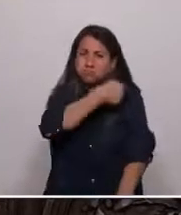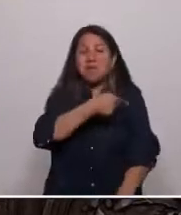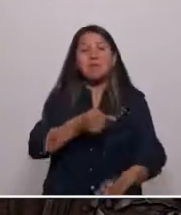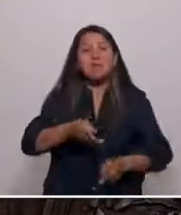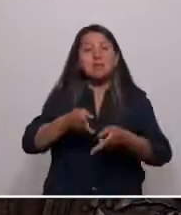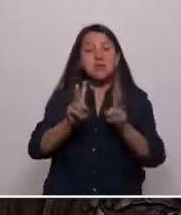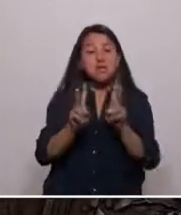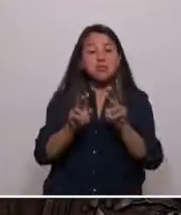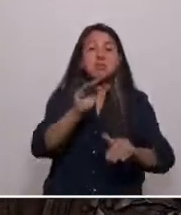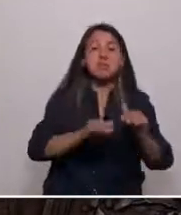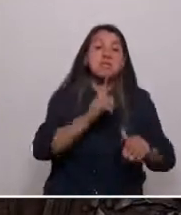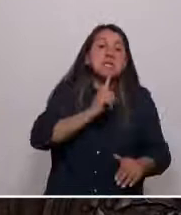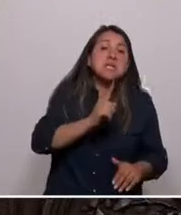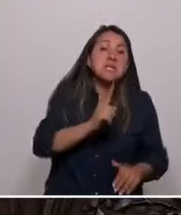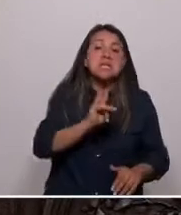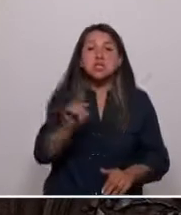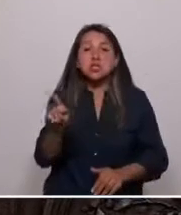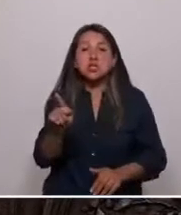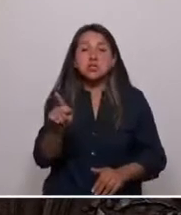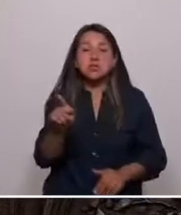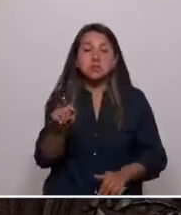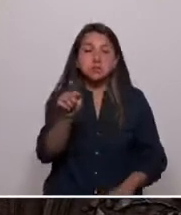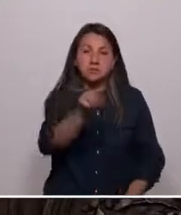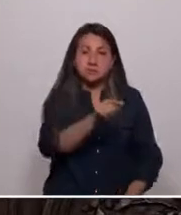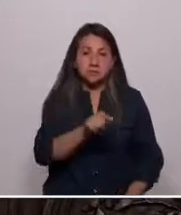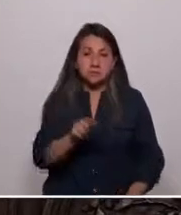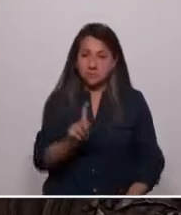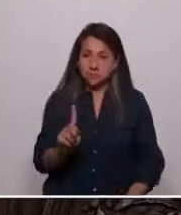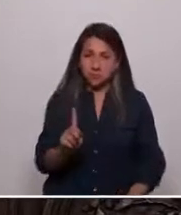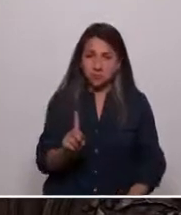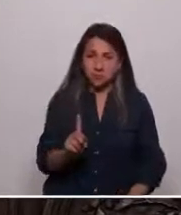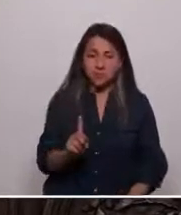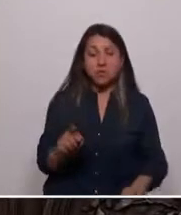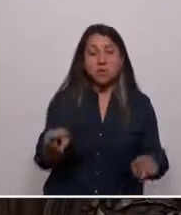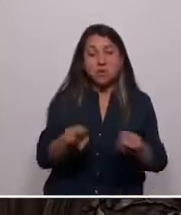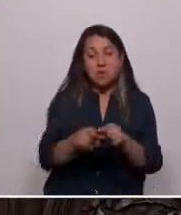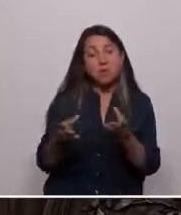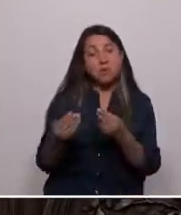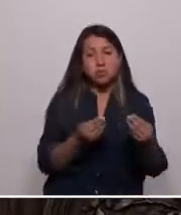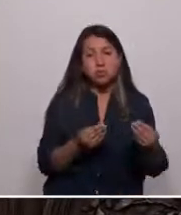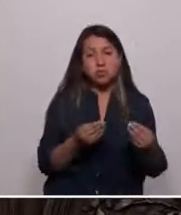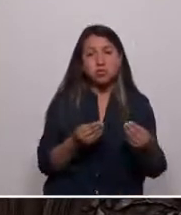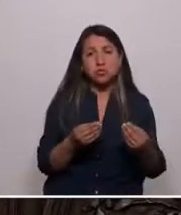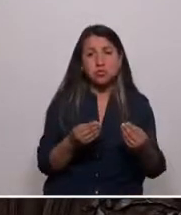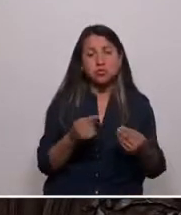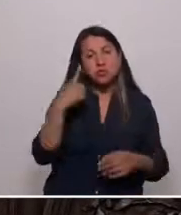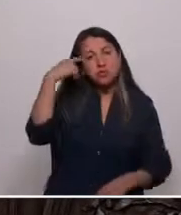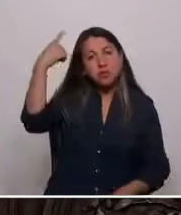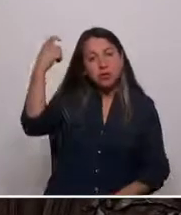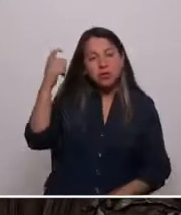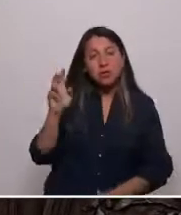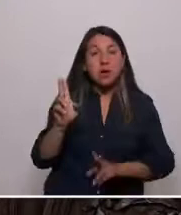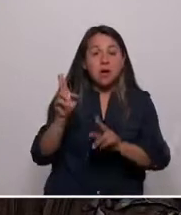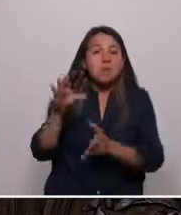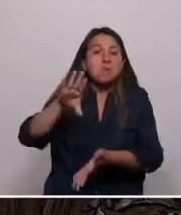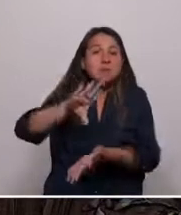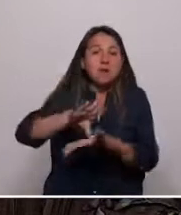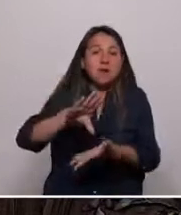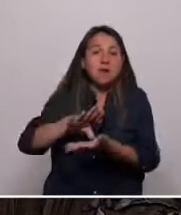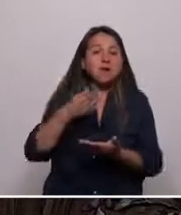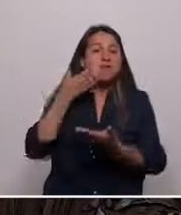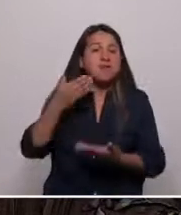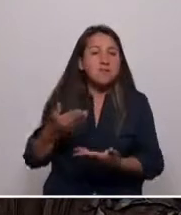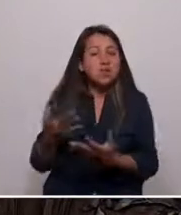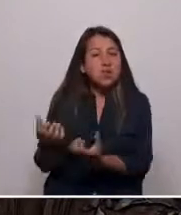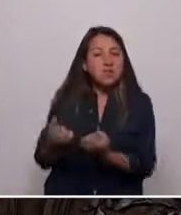no puede depender de quienes designan a los jueces. Al igual que muchas y muchos, sueño con un país donde los beneficios sean